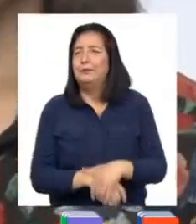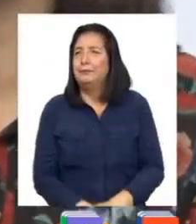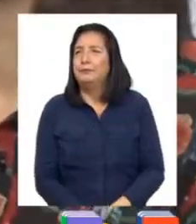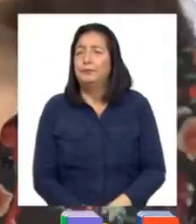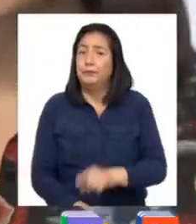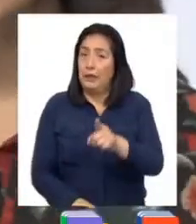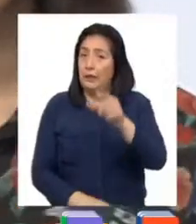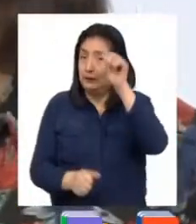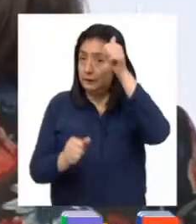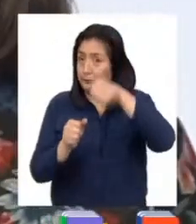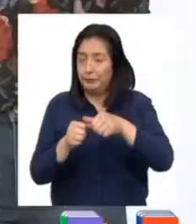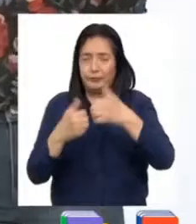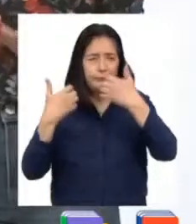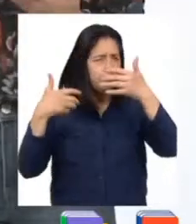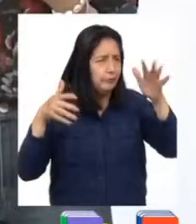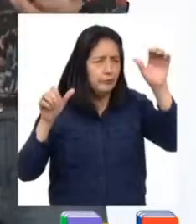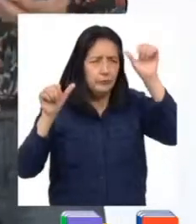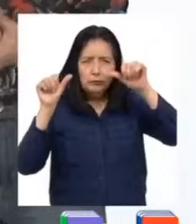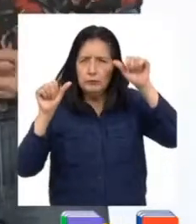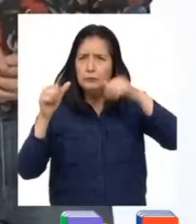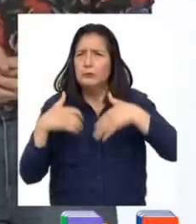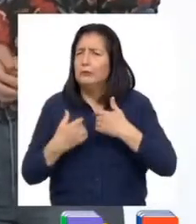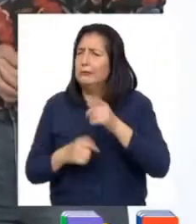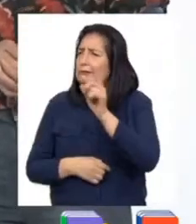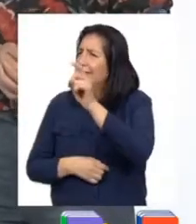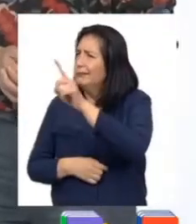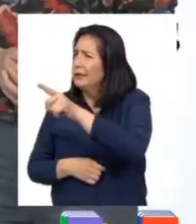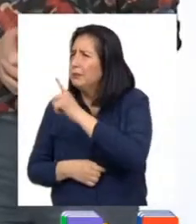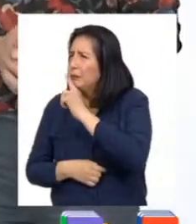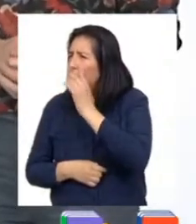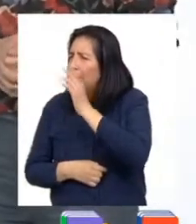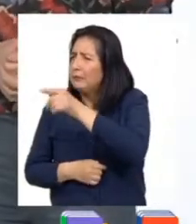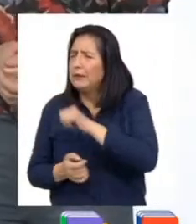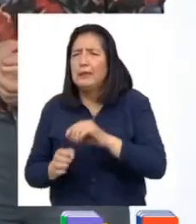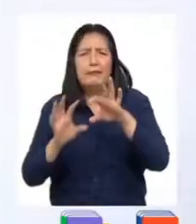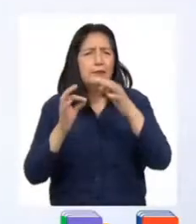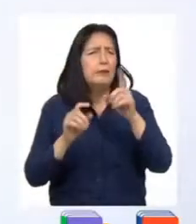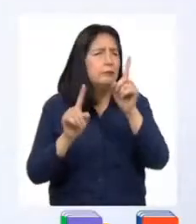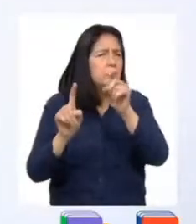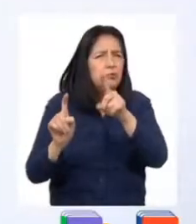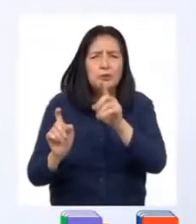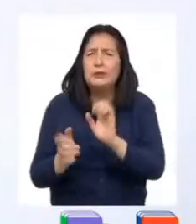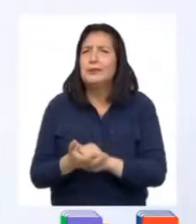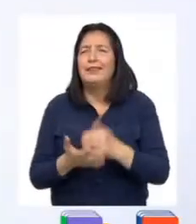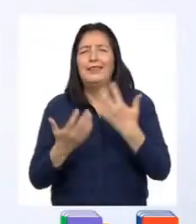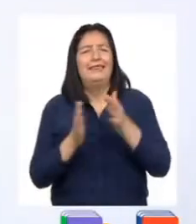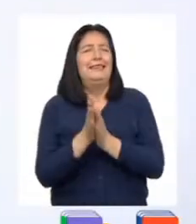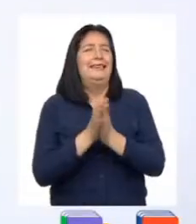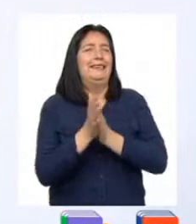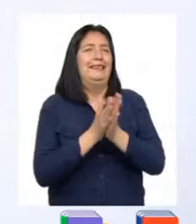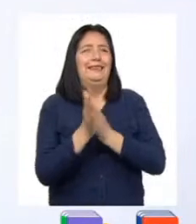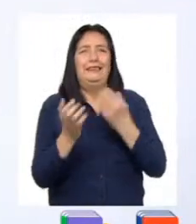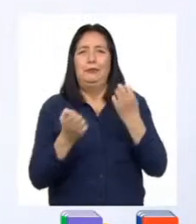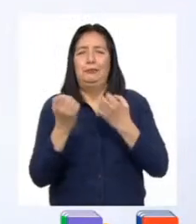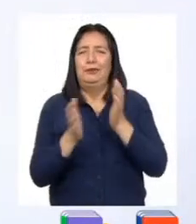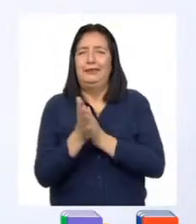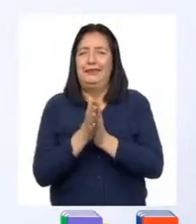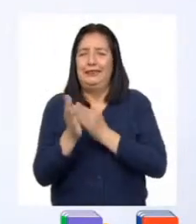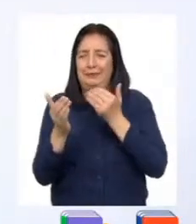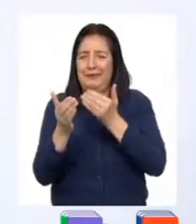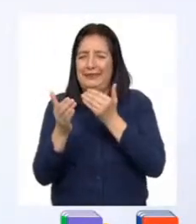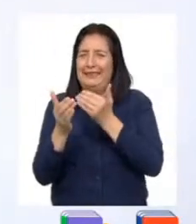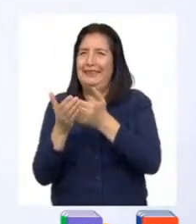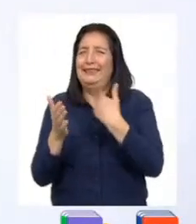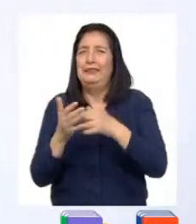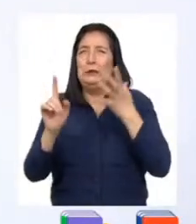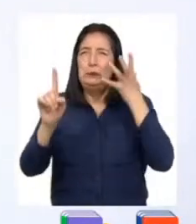Recuerden que, ante cualquier duda, podemos preguntar a nuestros padres y familiares en casa. ¡Ay, qué emoción! Cada vez estamos más cerca de lograr